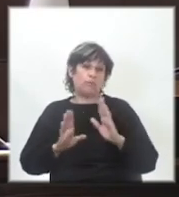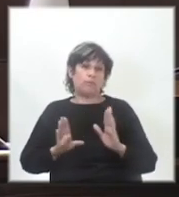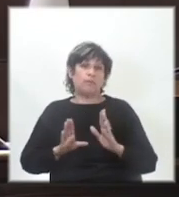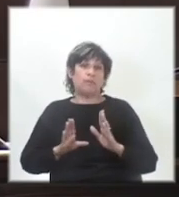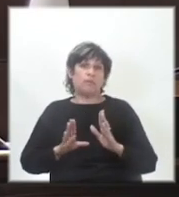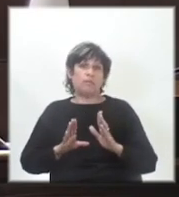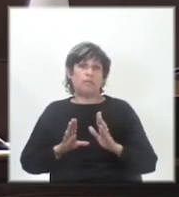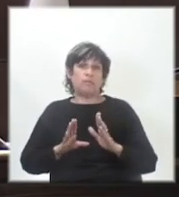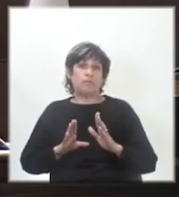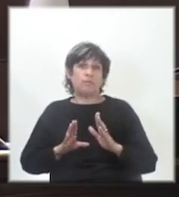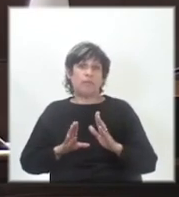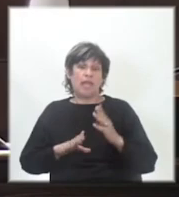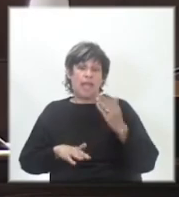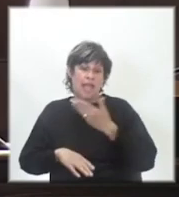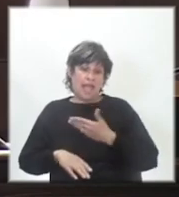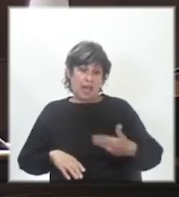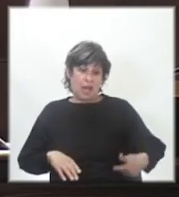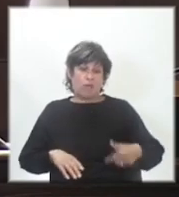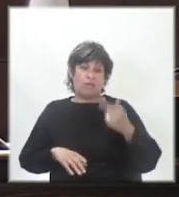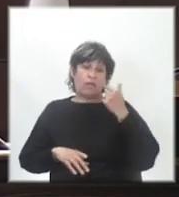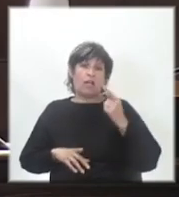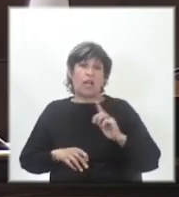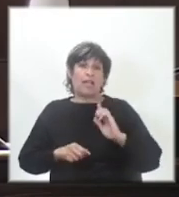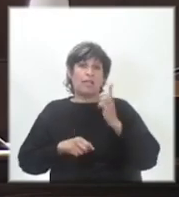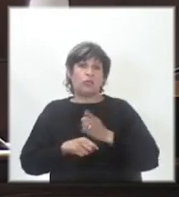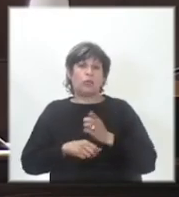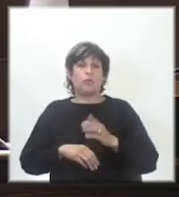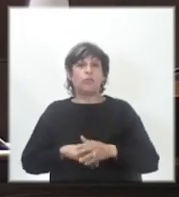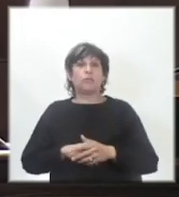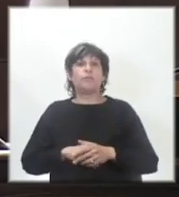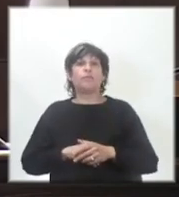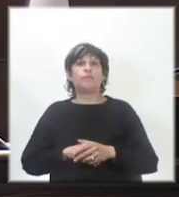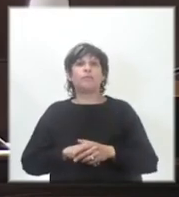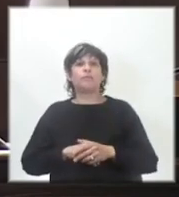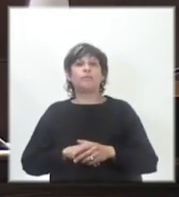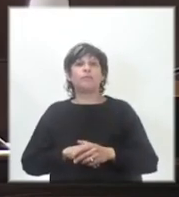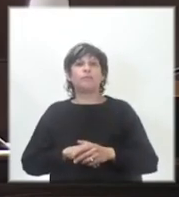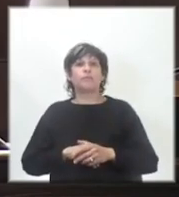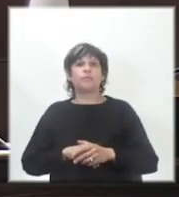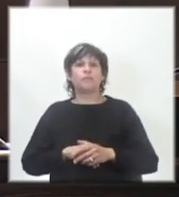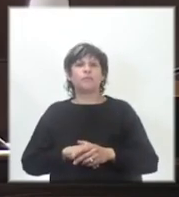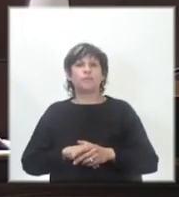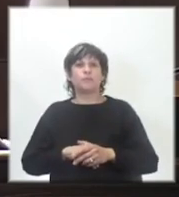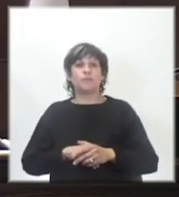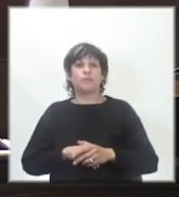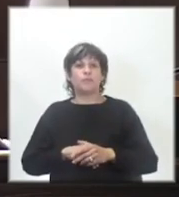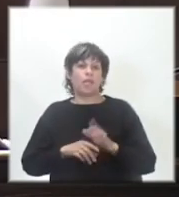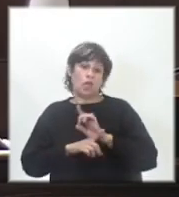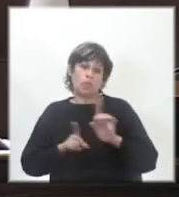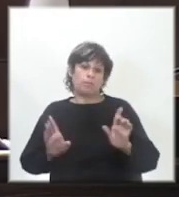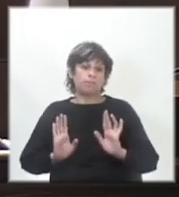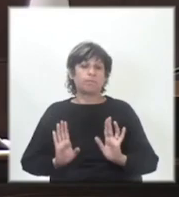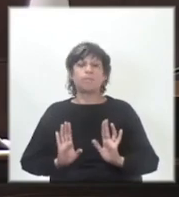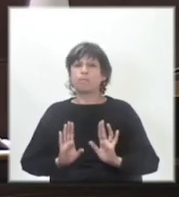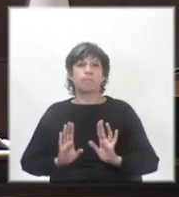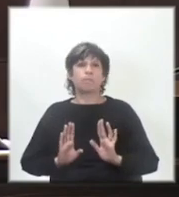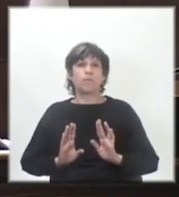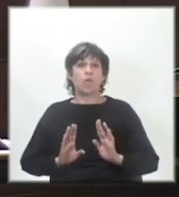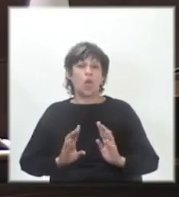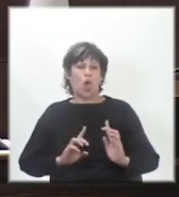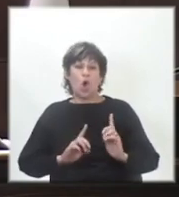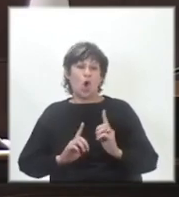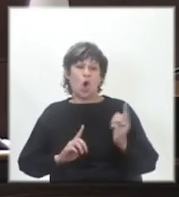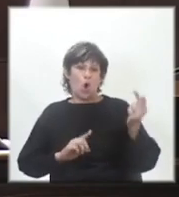El oficialismo resolvió que no, que era o bien a